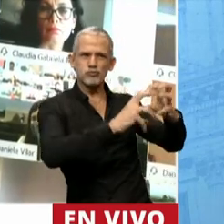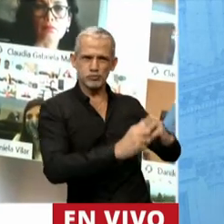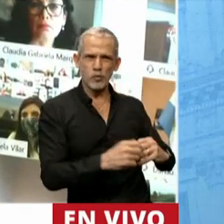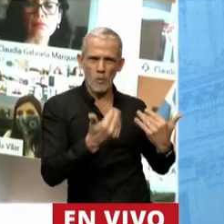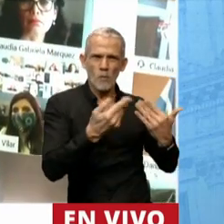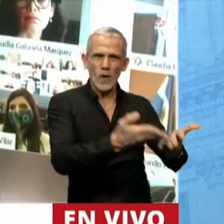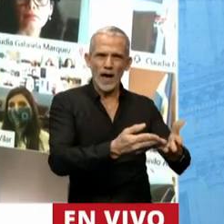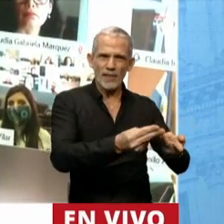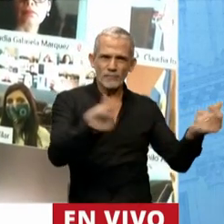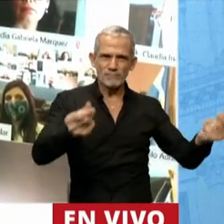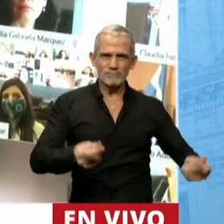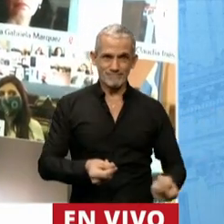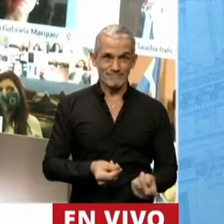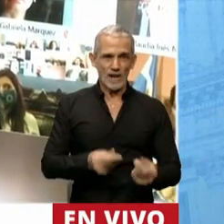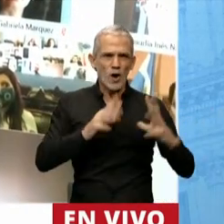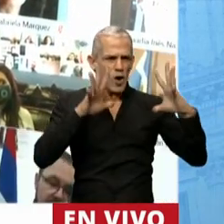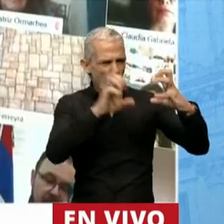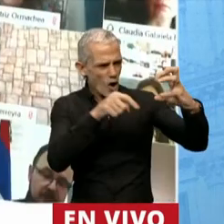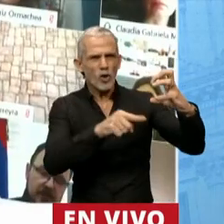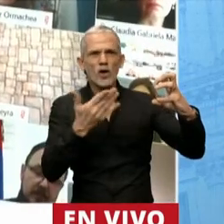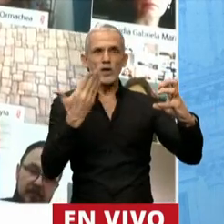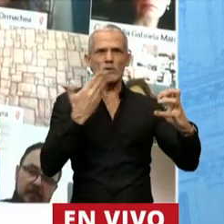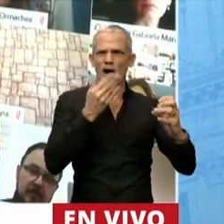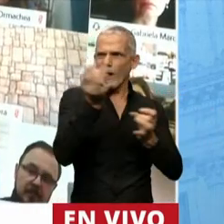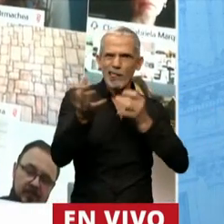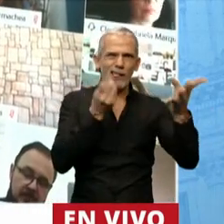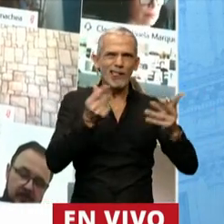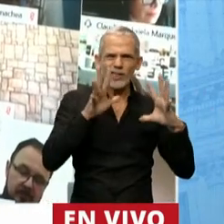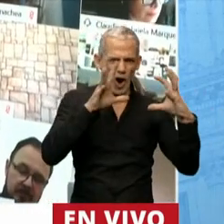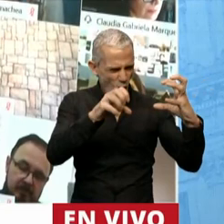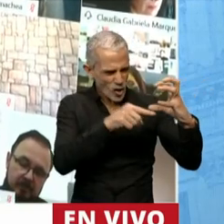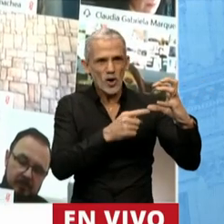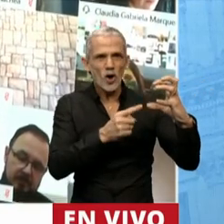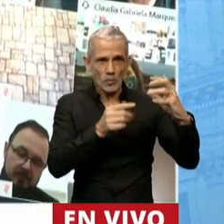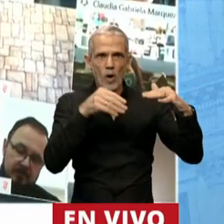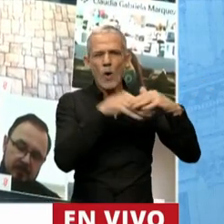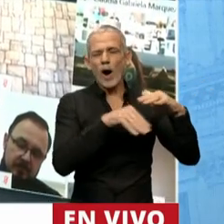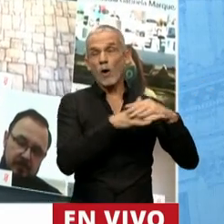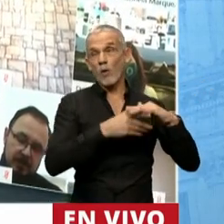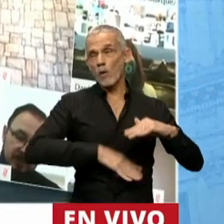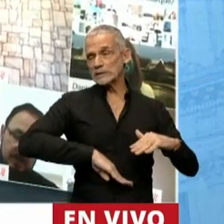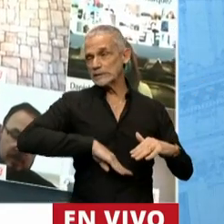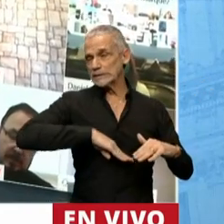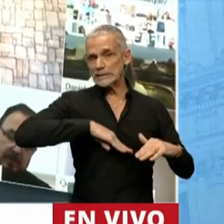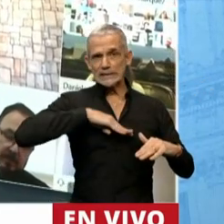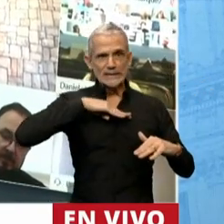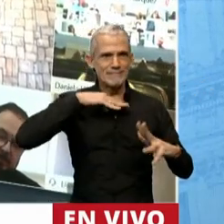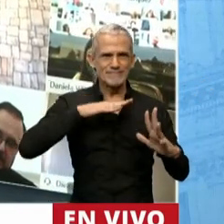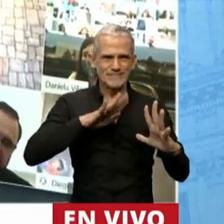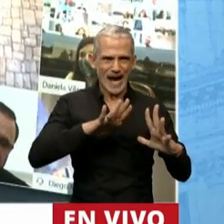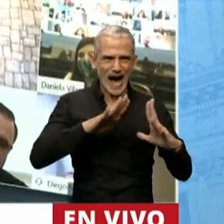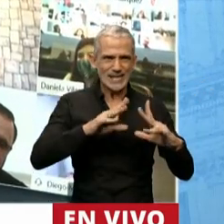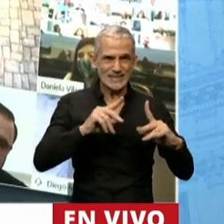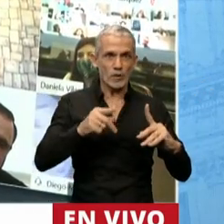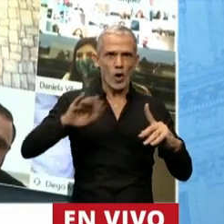Y al odio, el discurso del odio tampoco se puede acumular porque el discurso del odio cuando se trata de